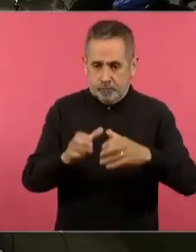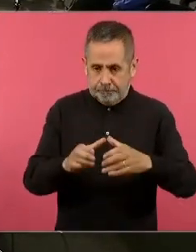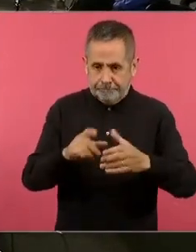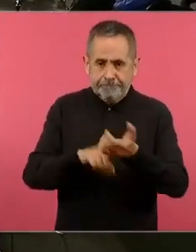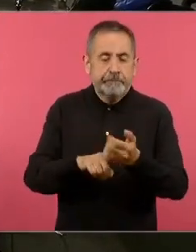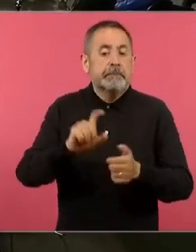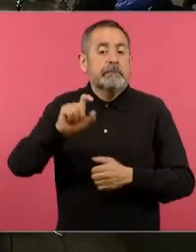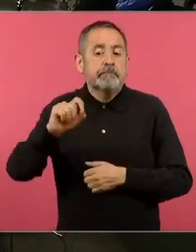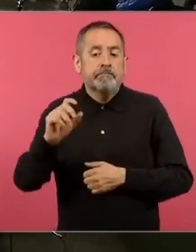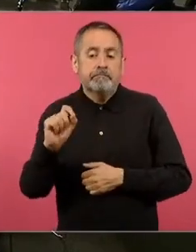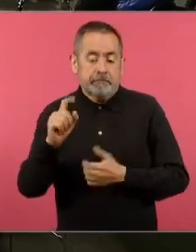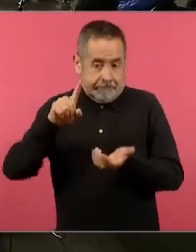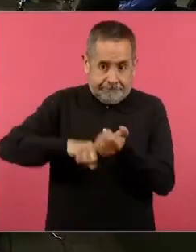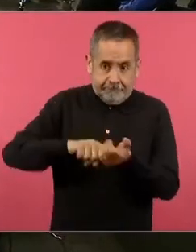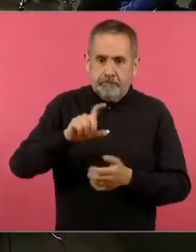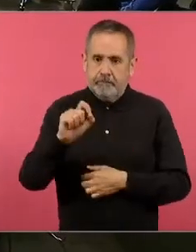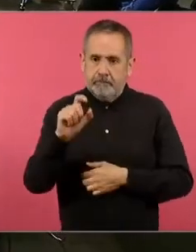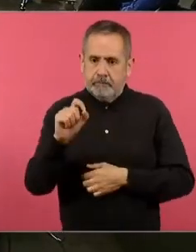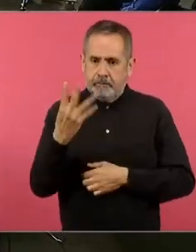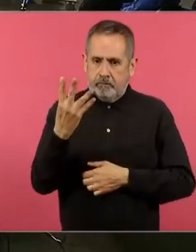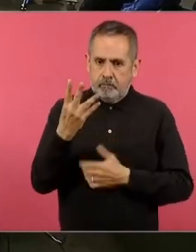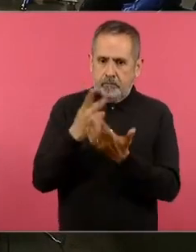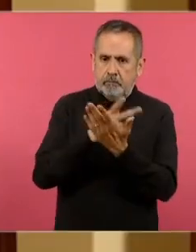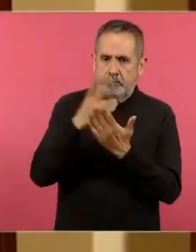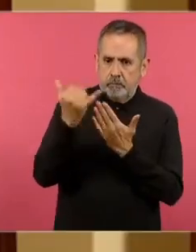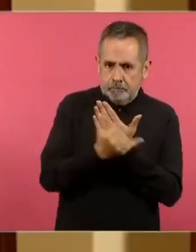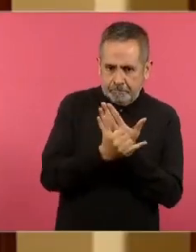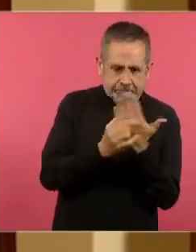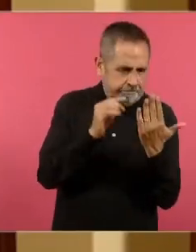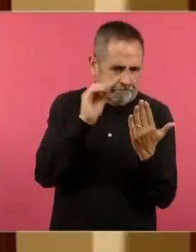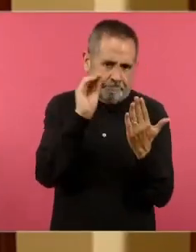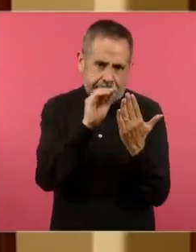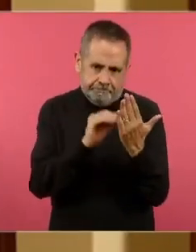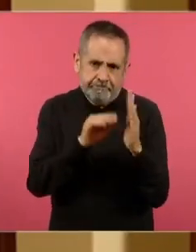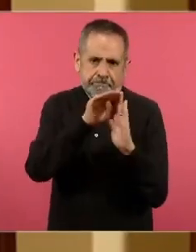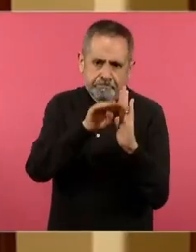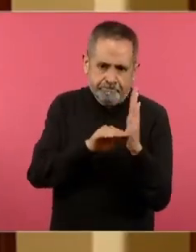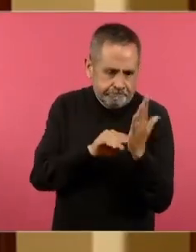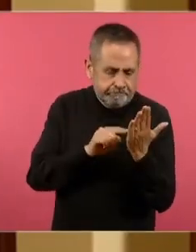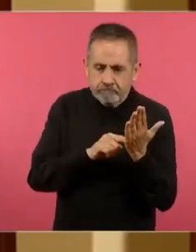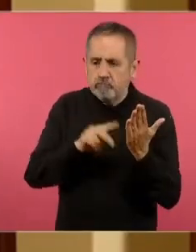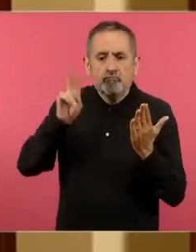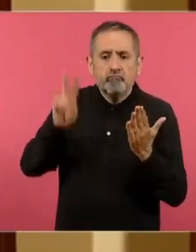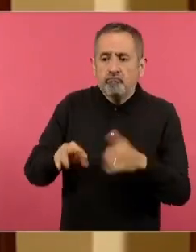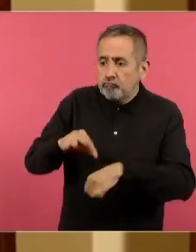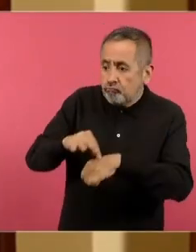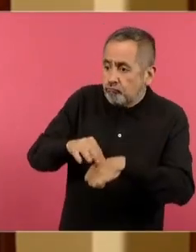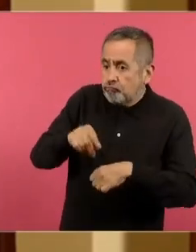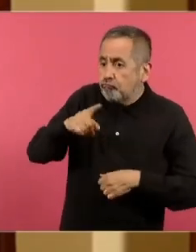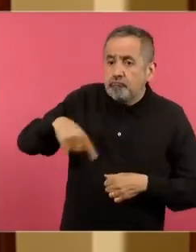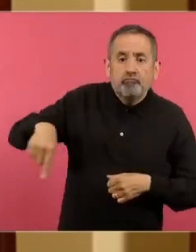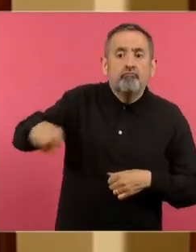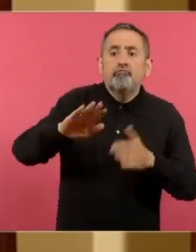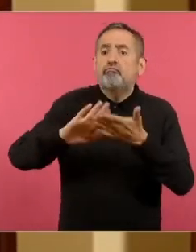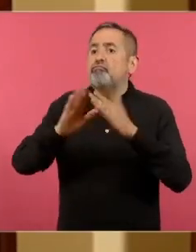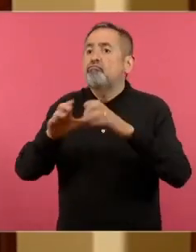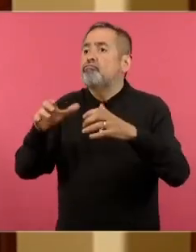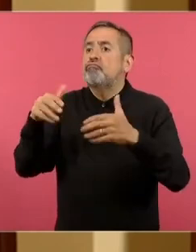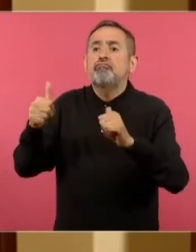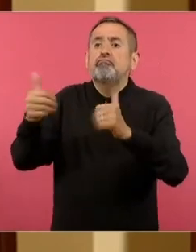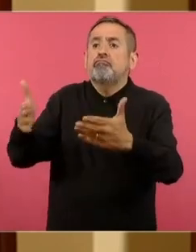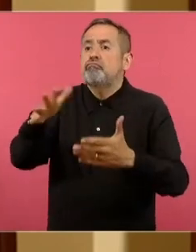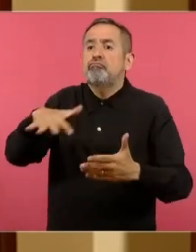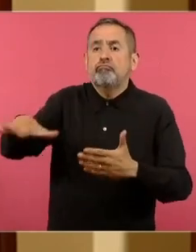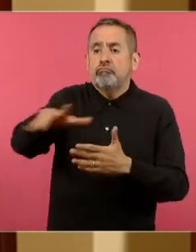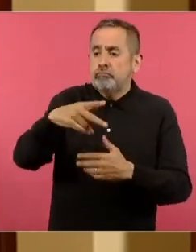24 proyectos. Estos proyectos emanan de la realidad de nuestra comunidad y de la